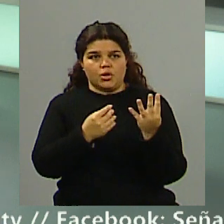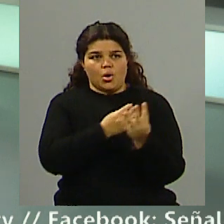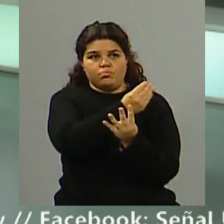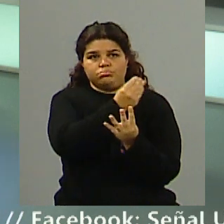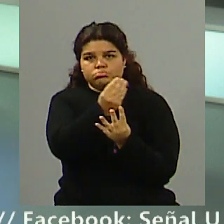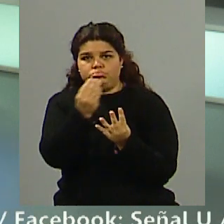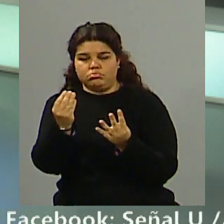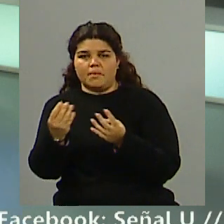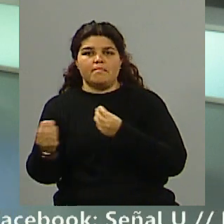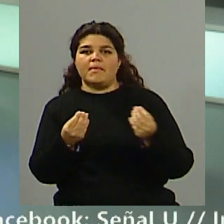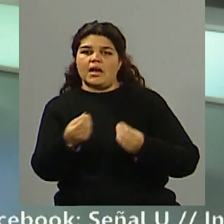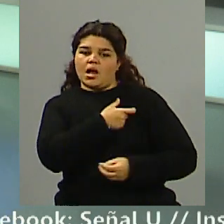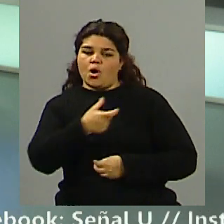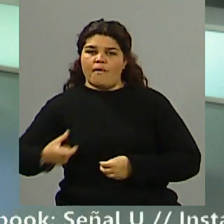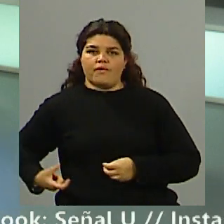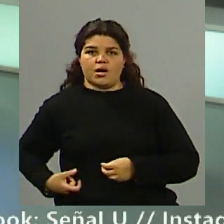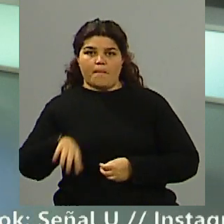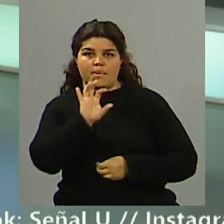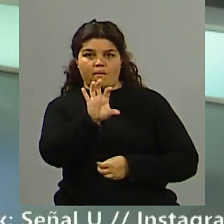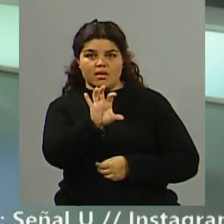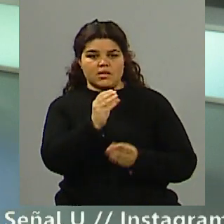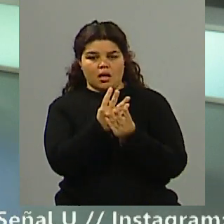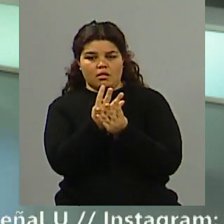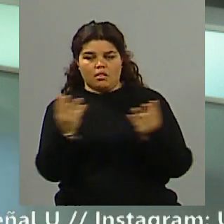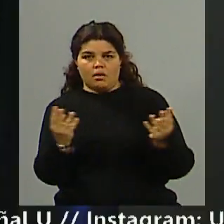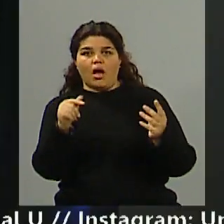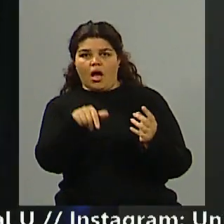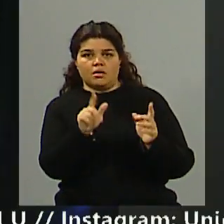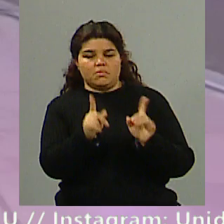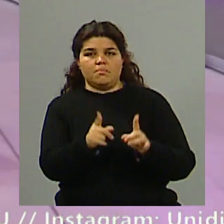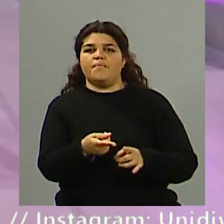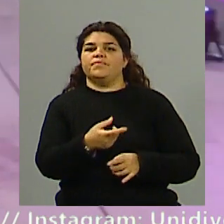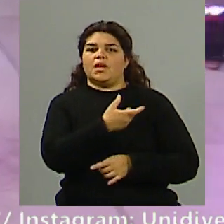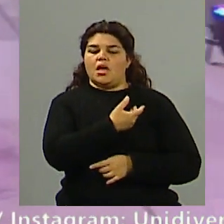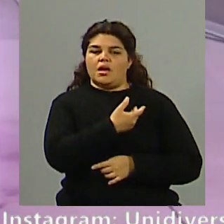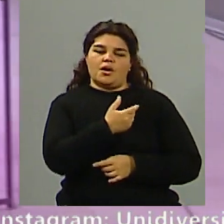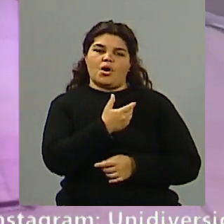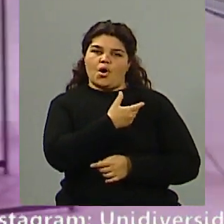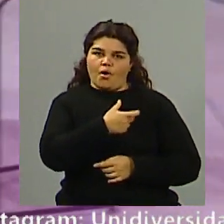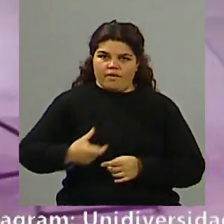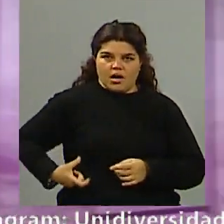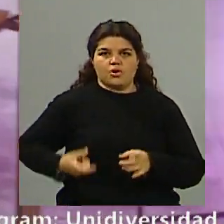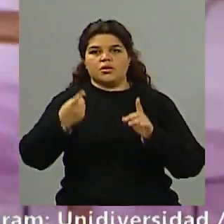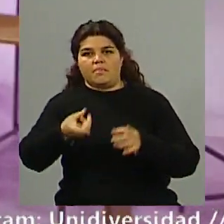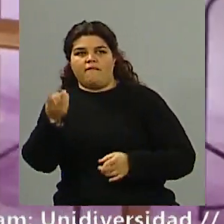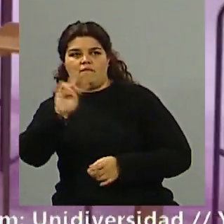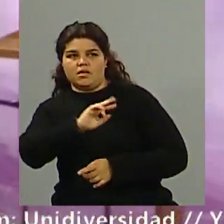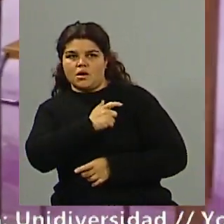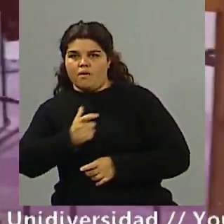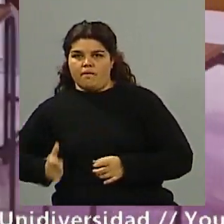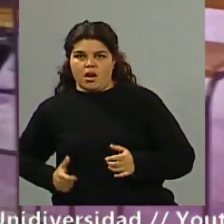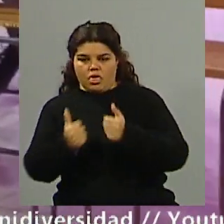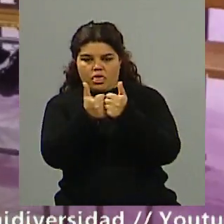provincial. Candidatos de gobernador y vicegobernador que ayer, el Julio Leparque, fue el